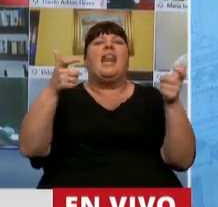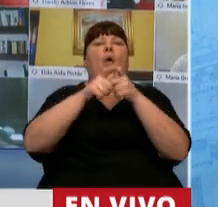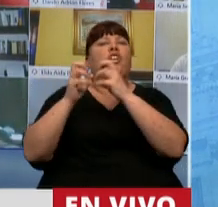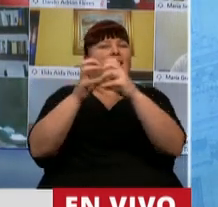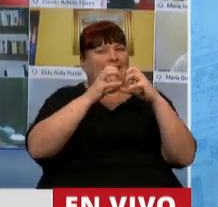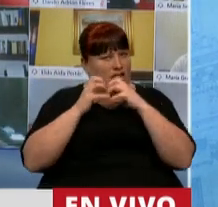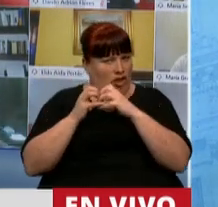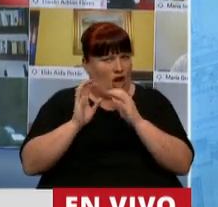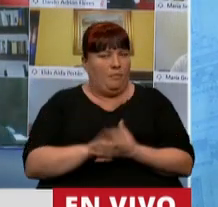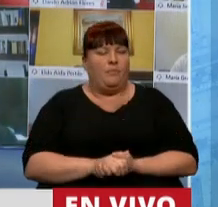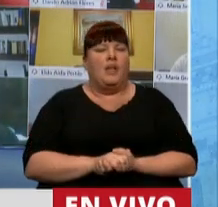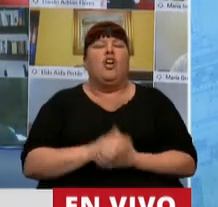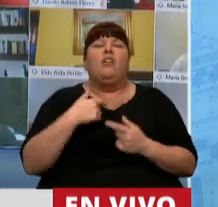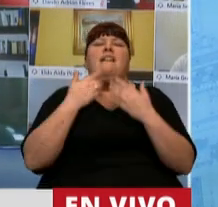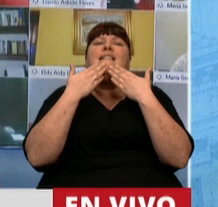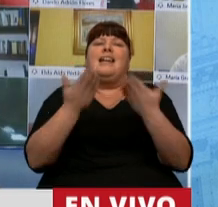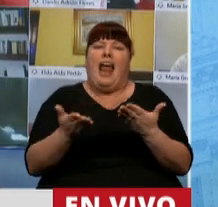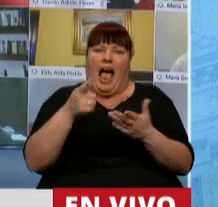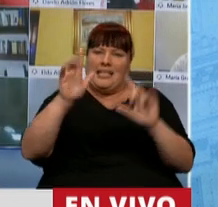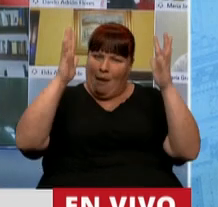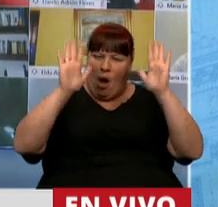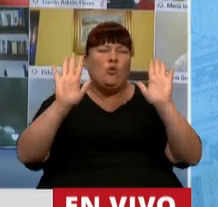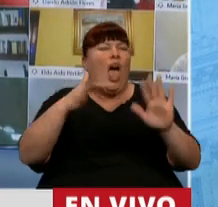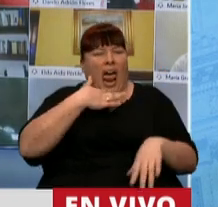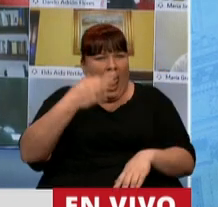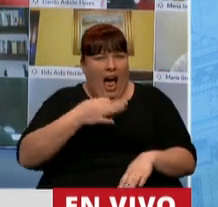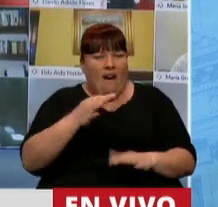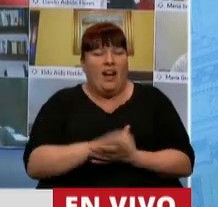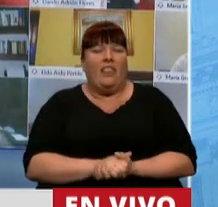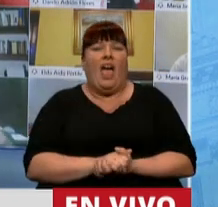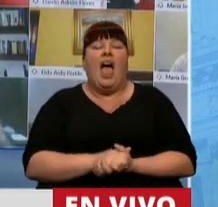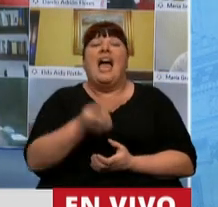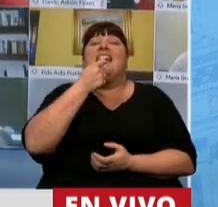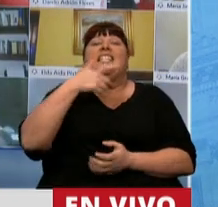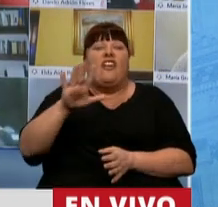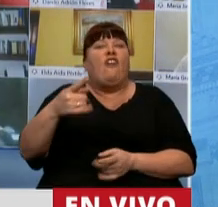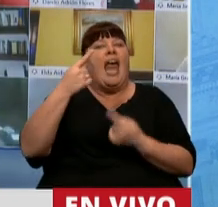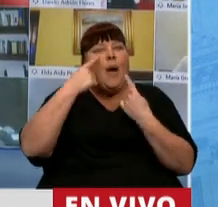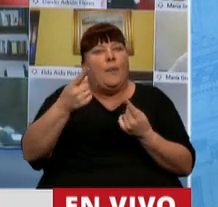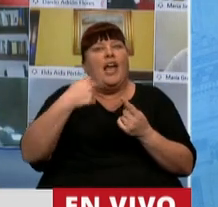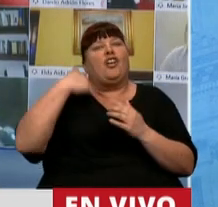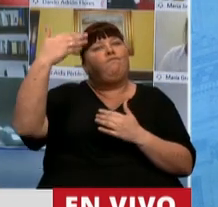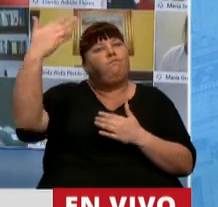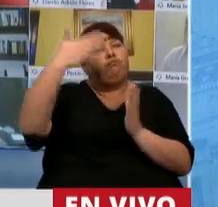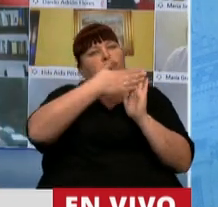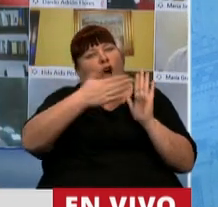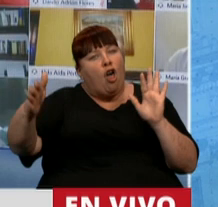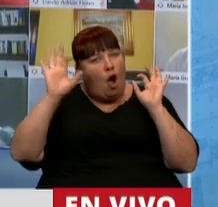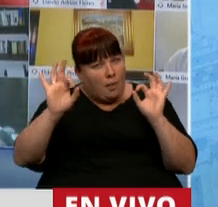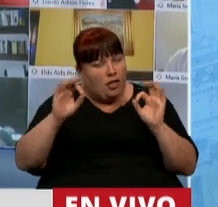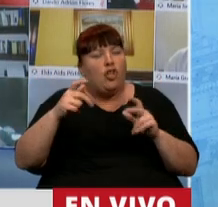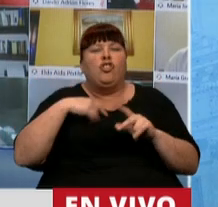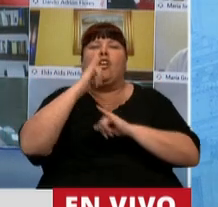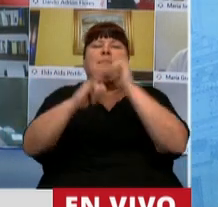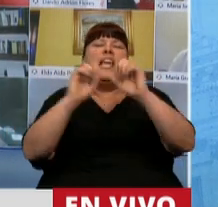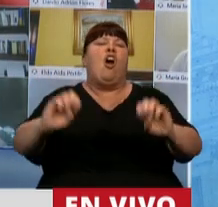sesiones. Presidente, yo les agradezco los aplausos, pero la verdad es que si hubiesen escuchado el resto de mi elocución, dejé